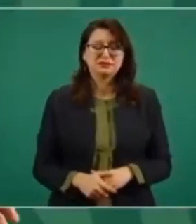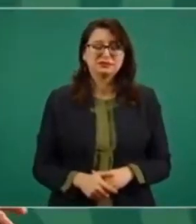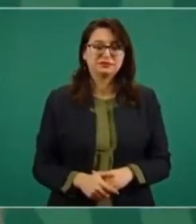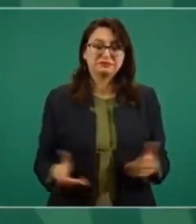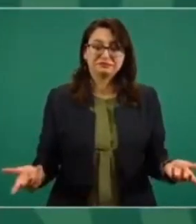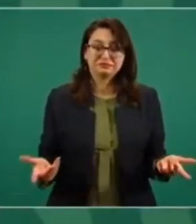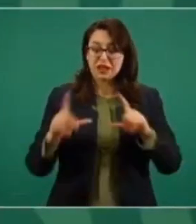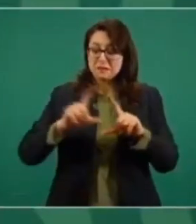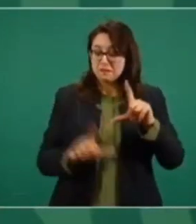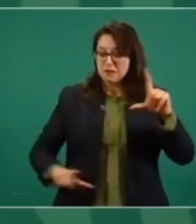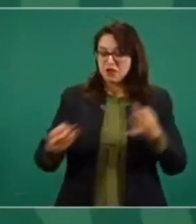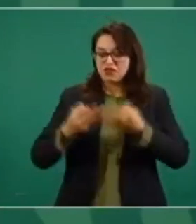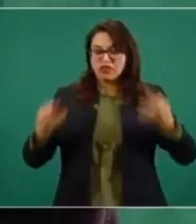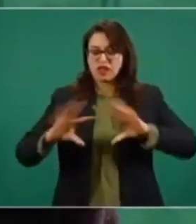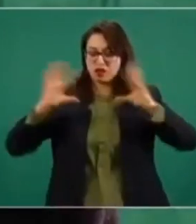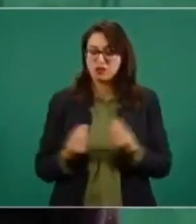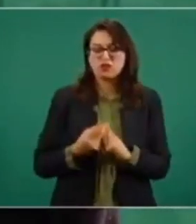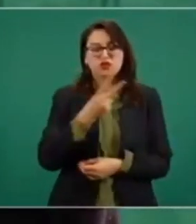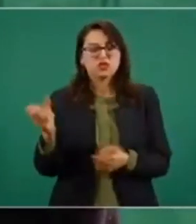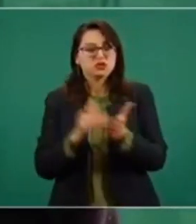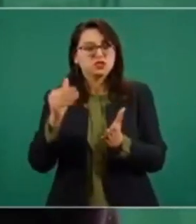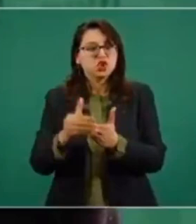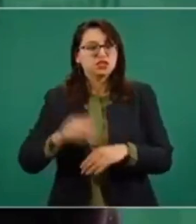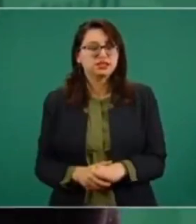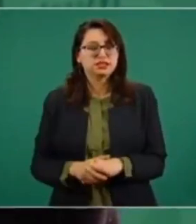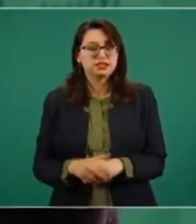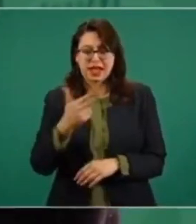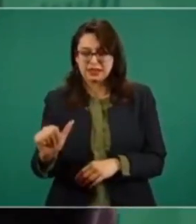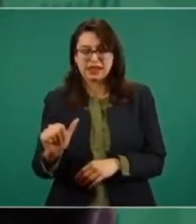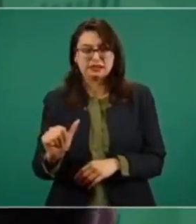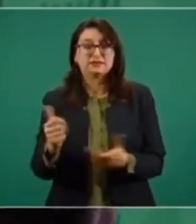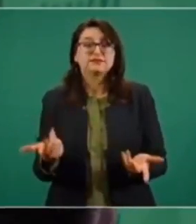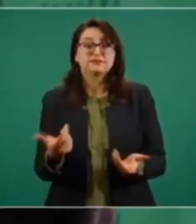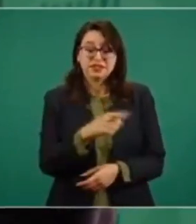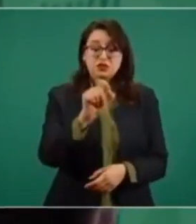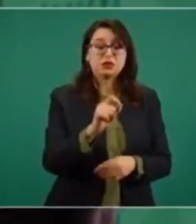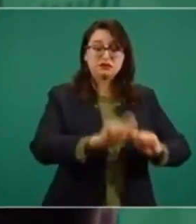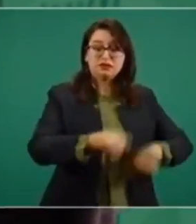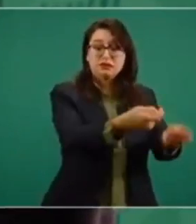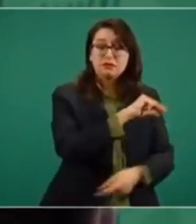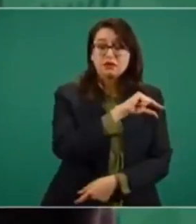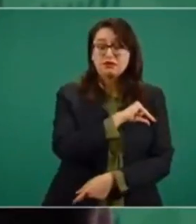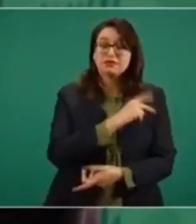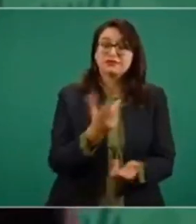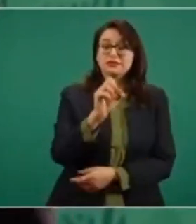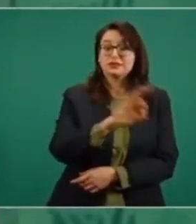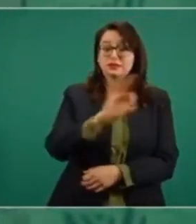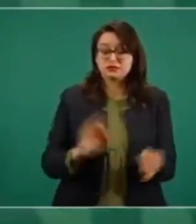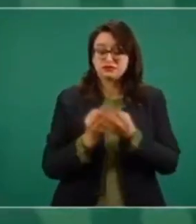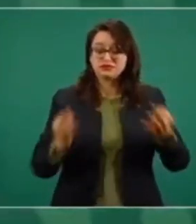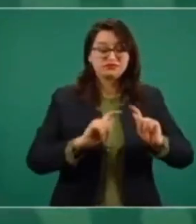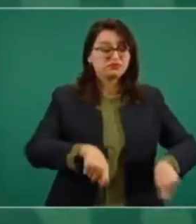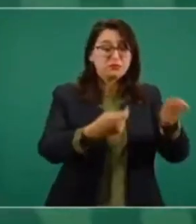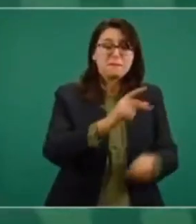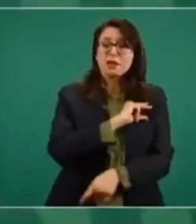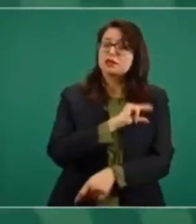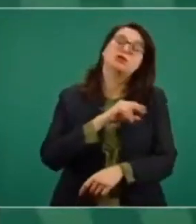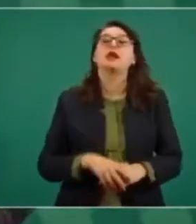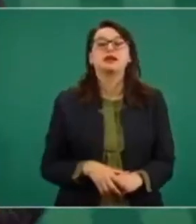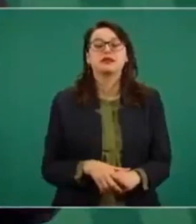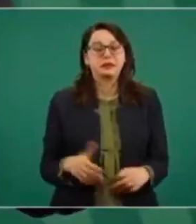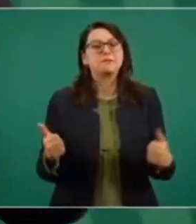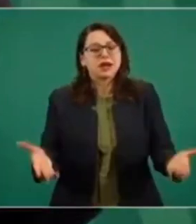Nuestro país tiene 200 millones de hectáreas y entregaron 120 millones, 60 por ciento. ¿Para qué entregaron tantas concesiones?